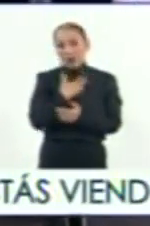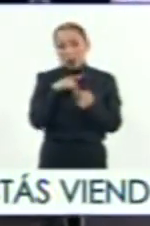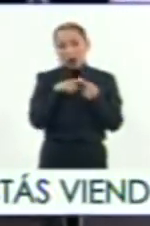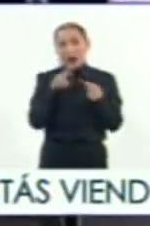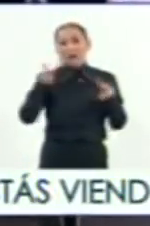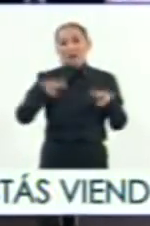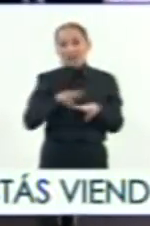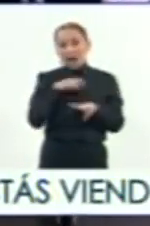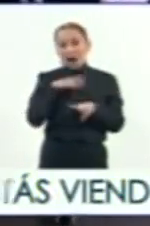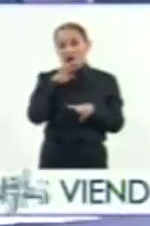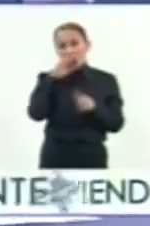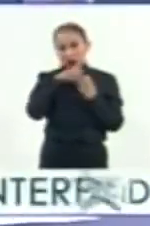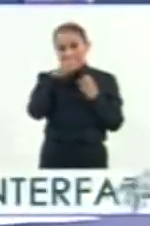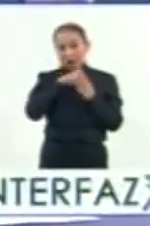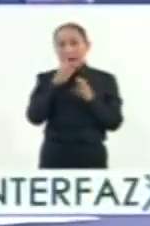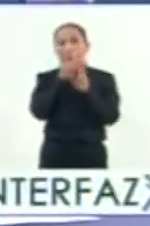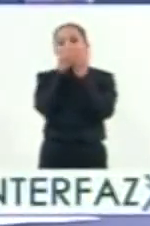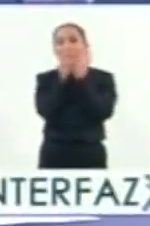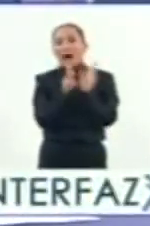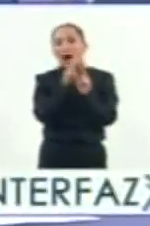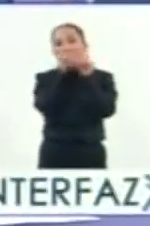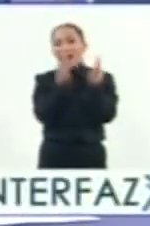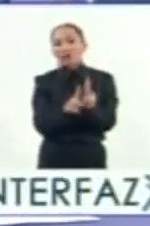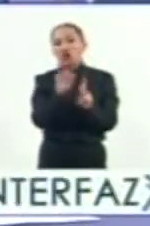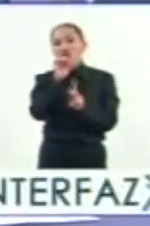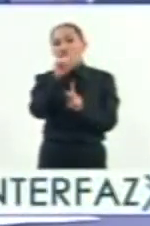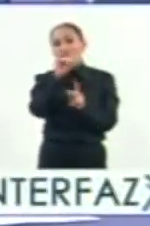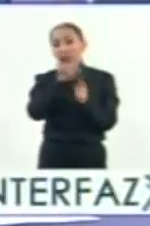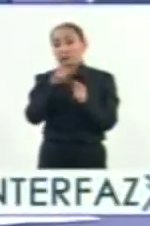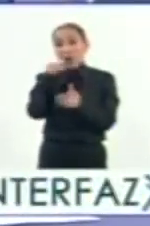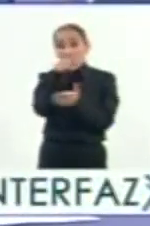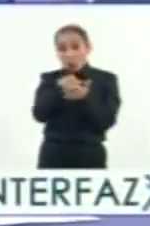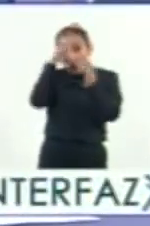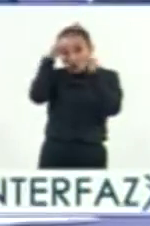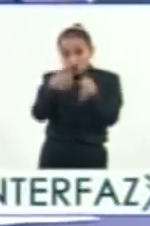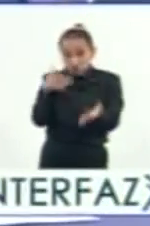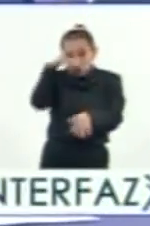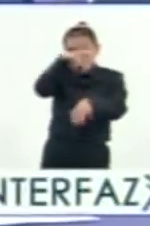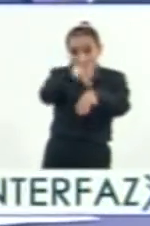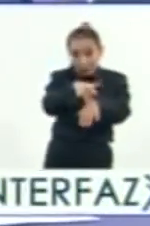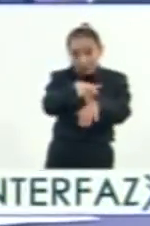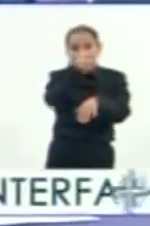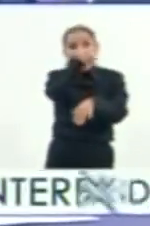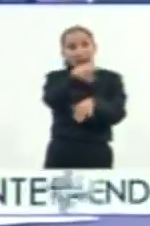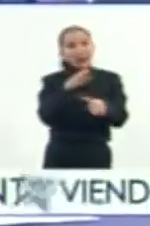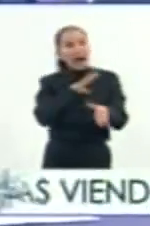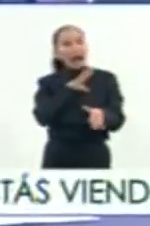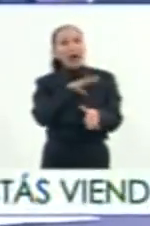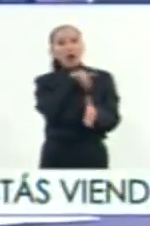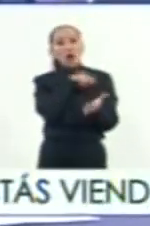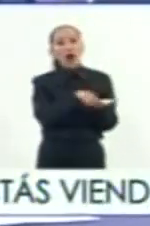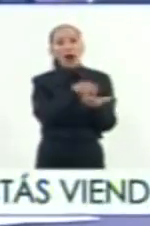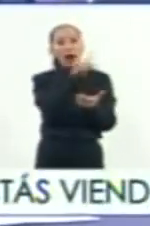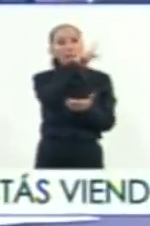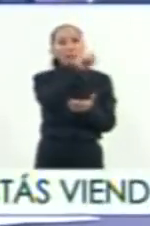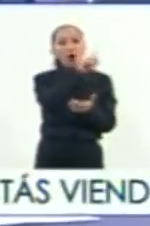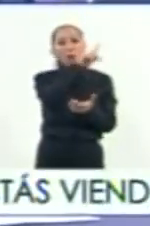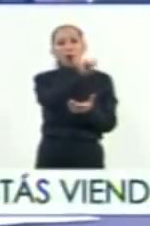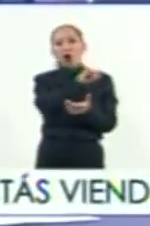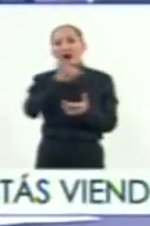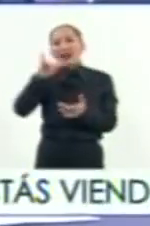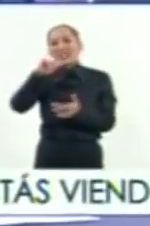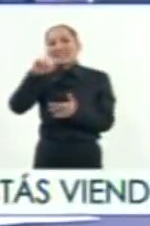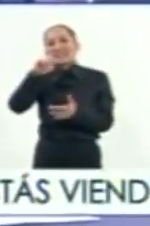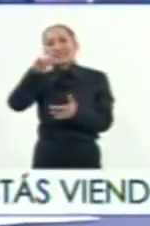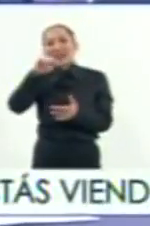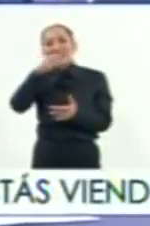Villa de Cortés, el Palacio de Cortés, pero como lugares que los tuvo donde estuvo. Este es el que se encuentra entre el Popocatépetl y el